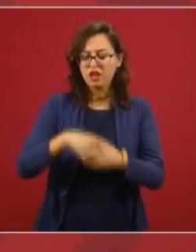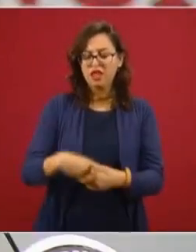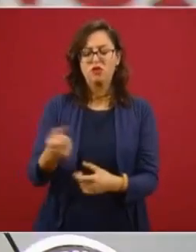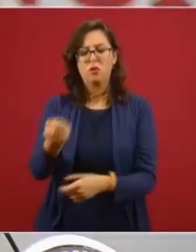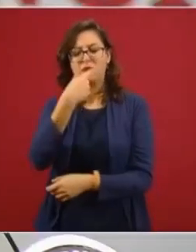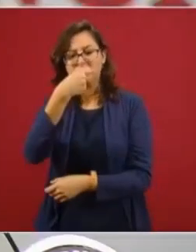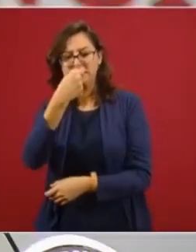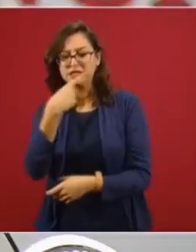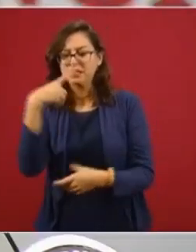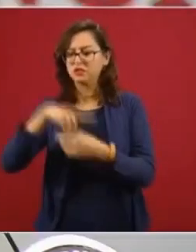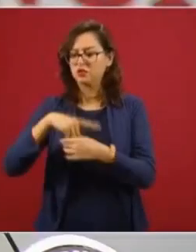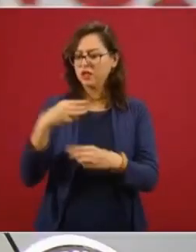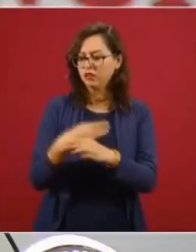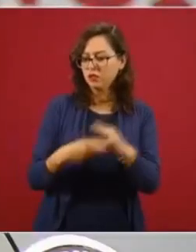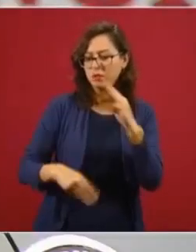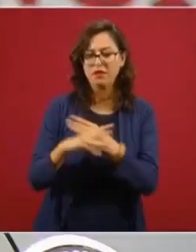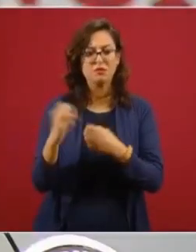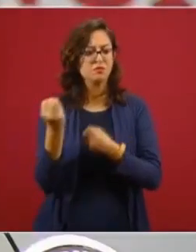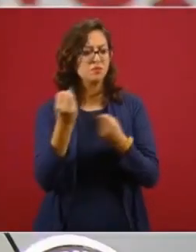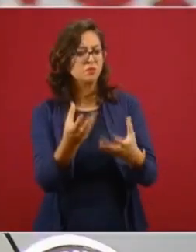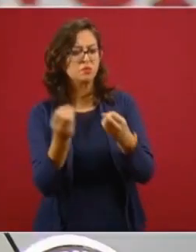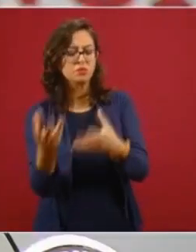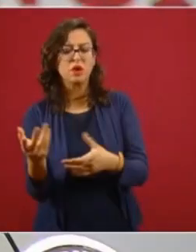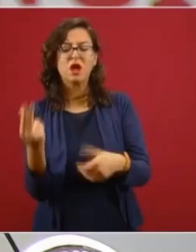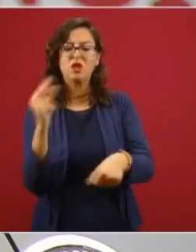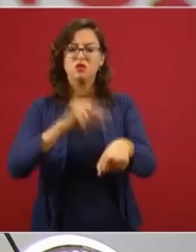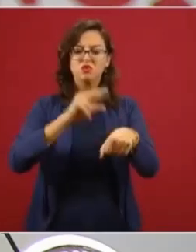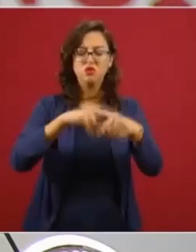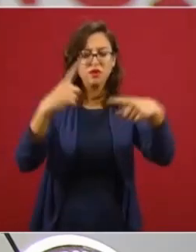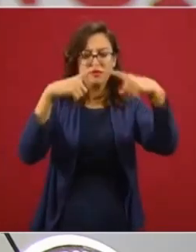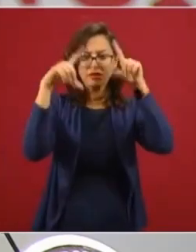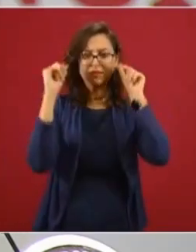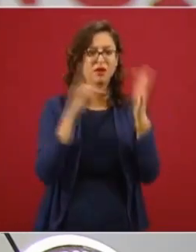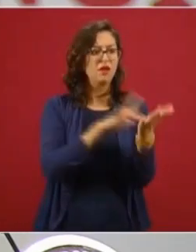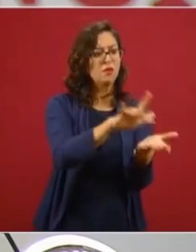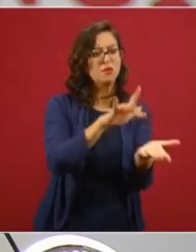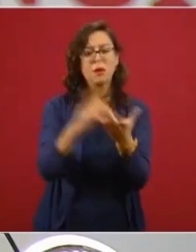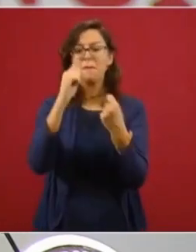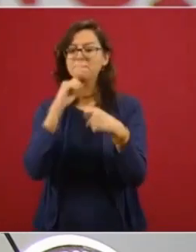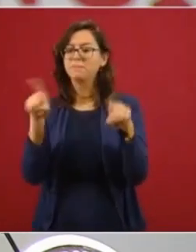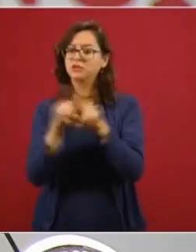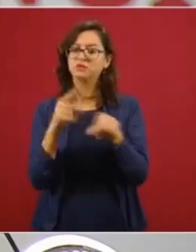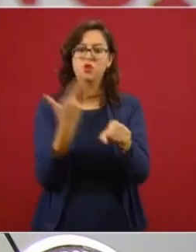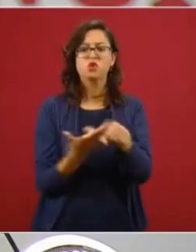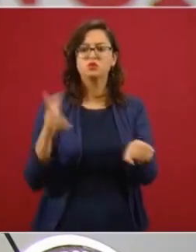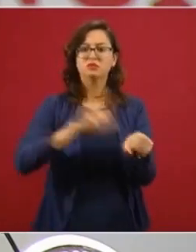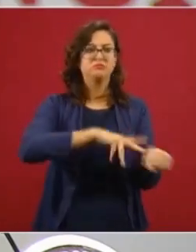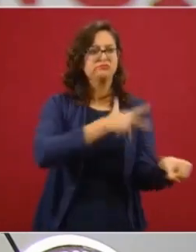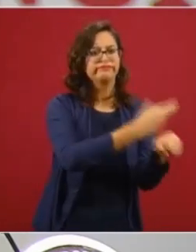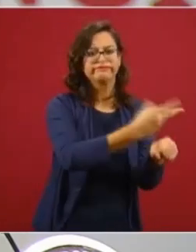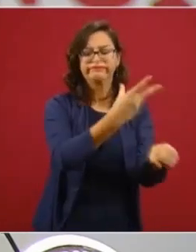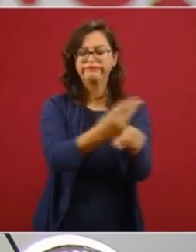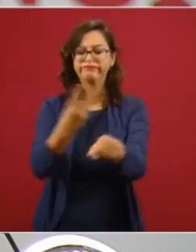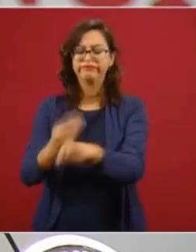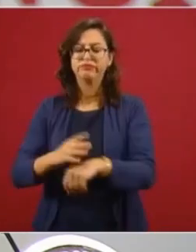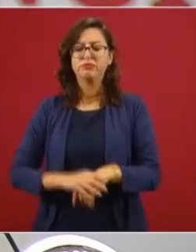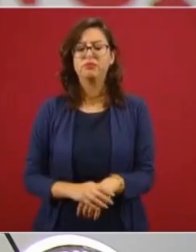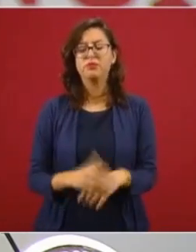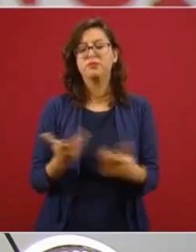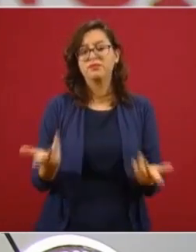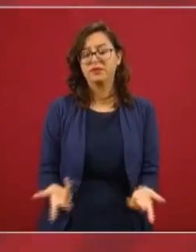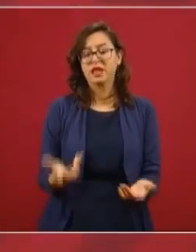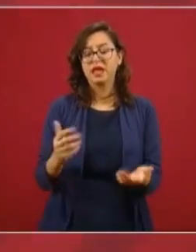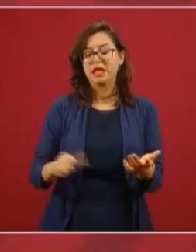al personal de salud y ampliando la capacidad hospitalaria, entre otras actividades. Así, el Centro City Banamex,